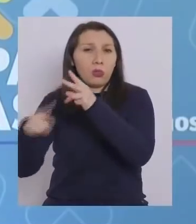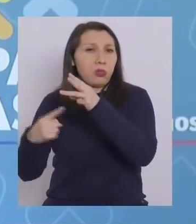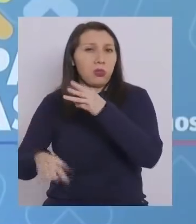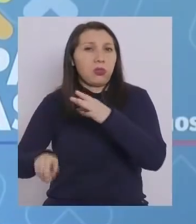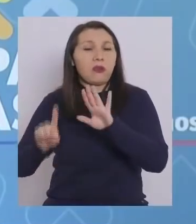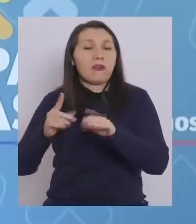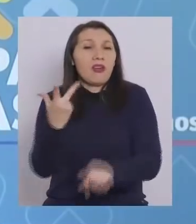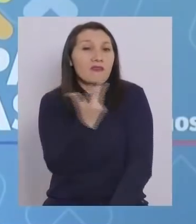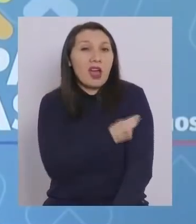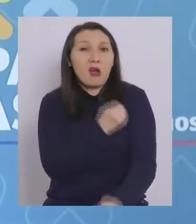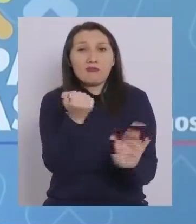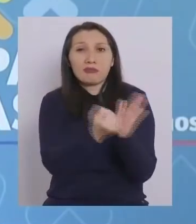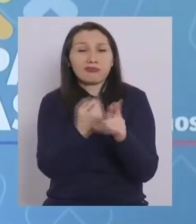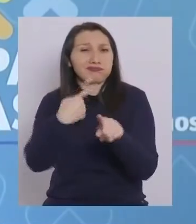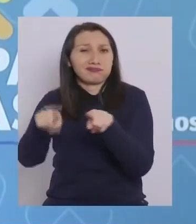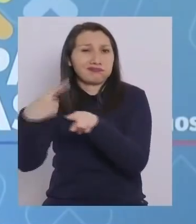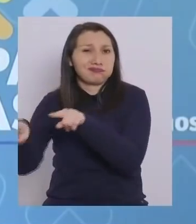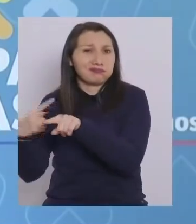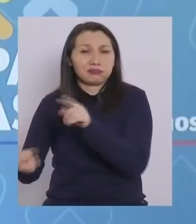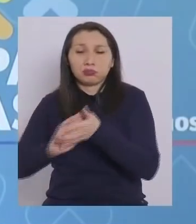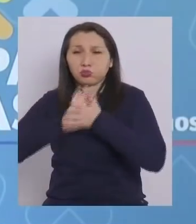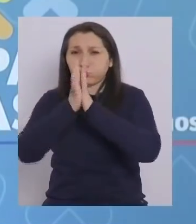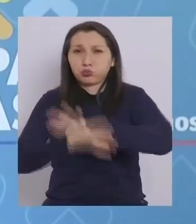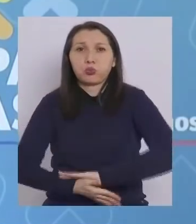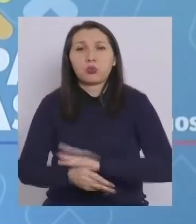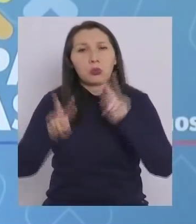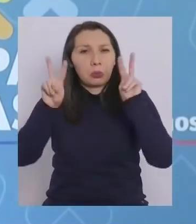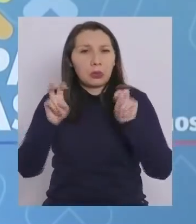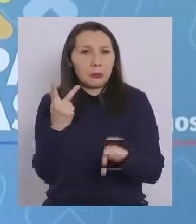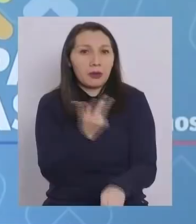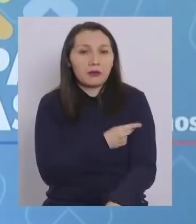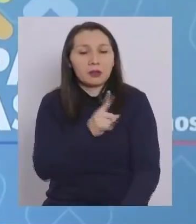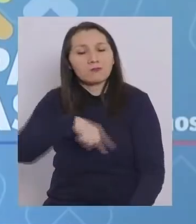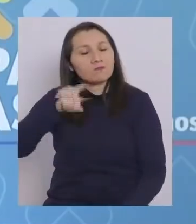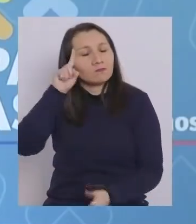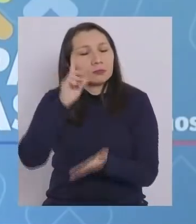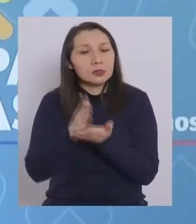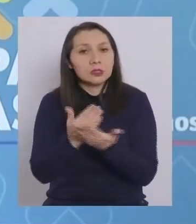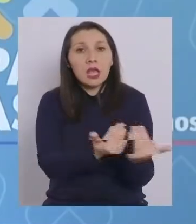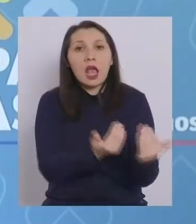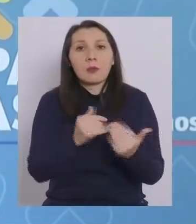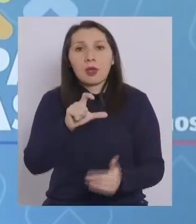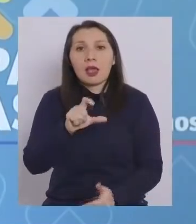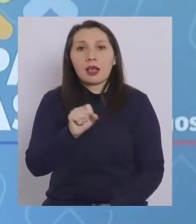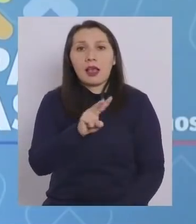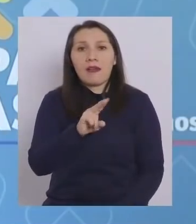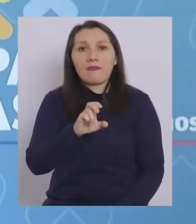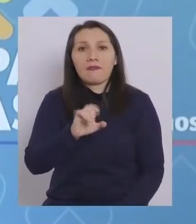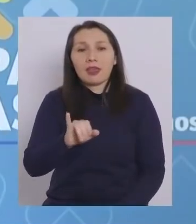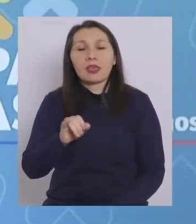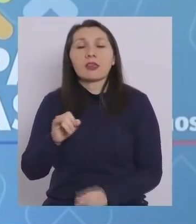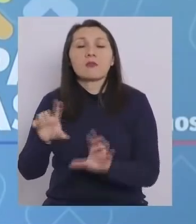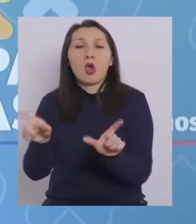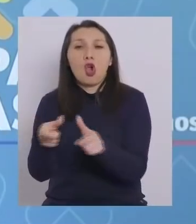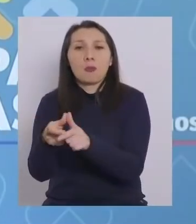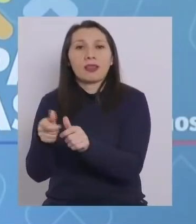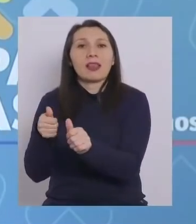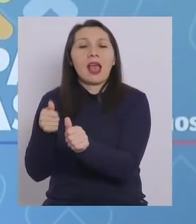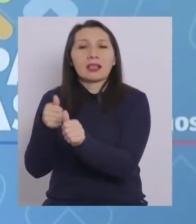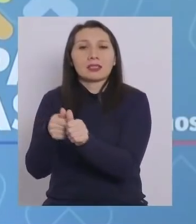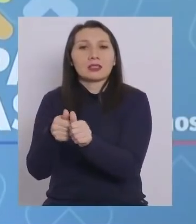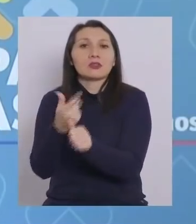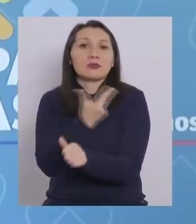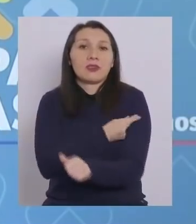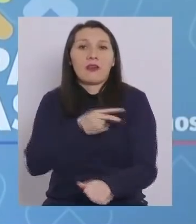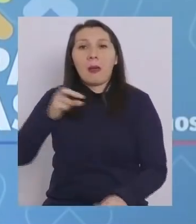todas las vacunas. Y, obviamente, que nosotros hemos decidido, y con el apoyo del CABEI, del Comité Asesor en Vacunas y del